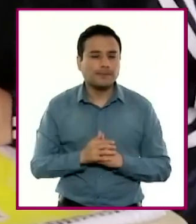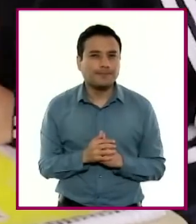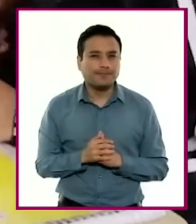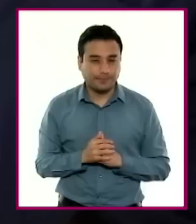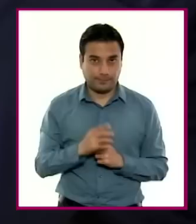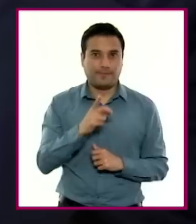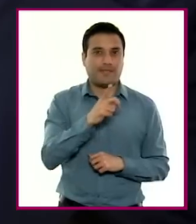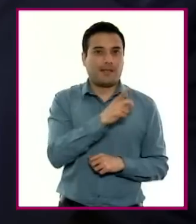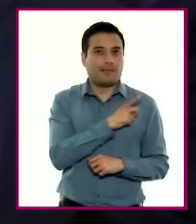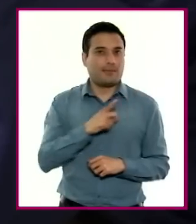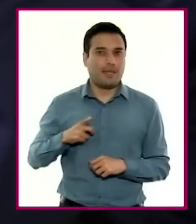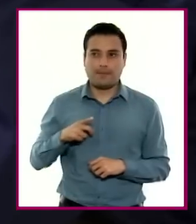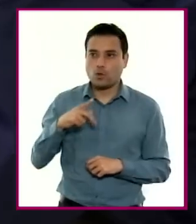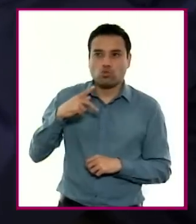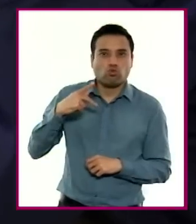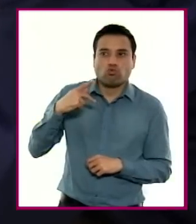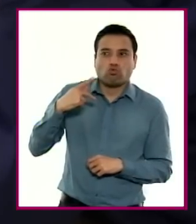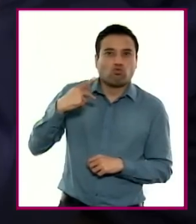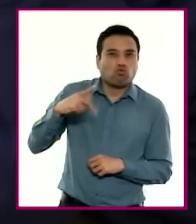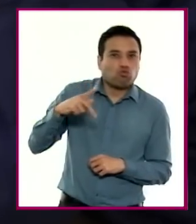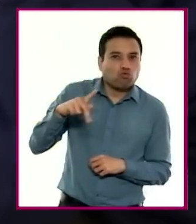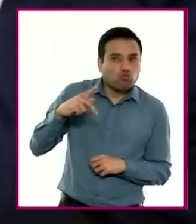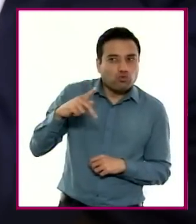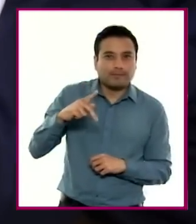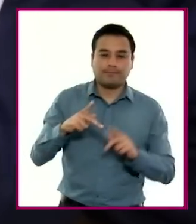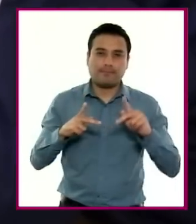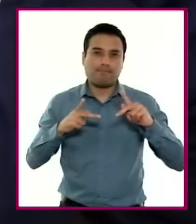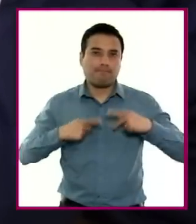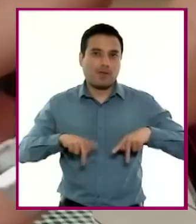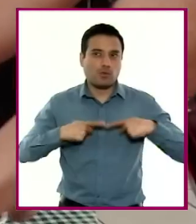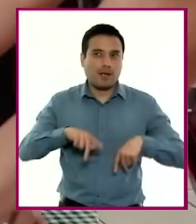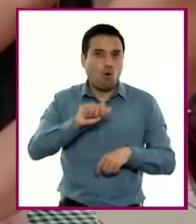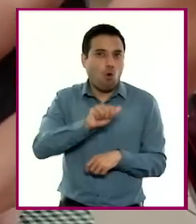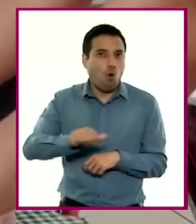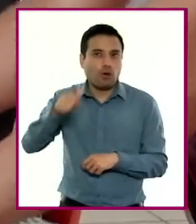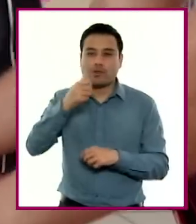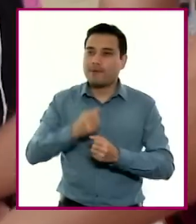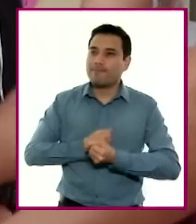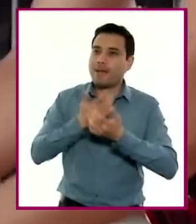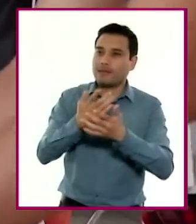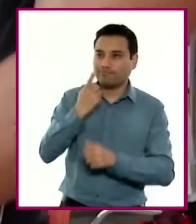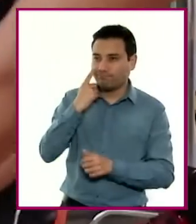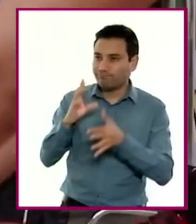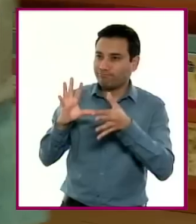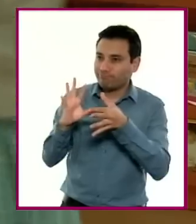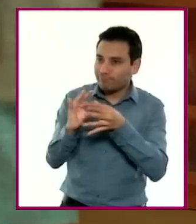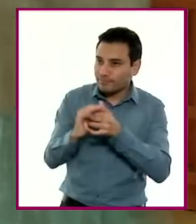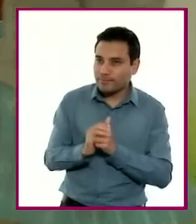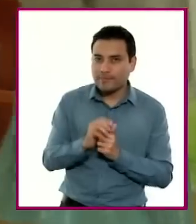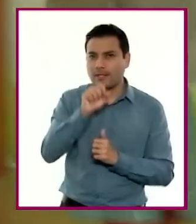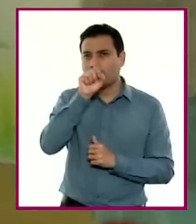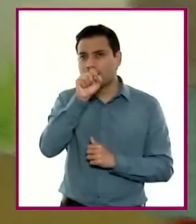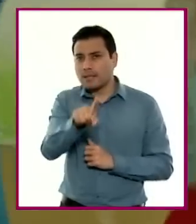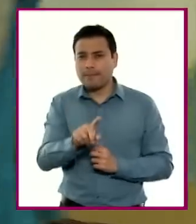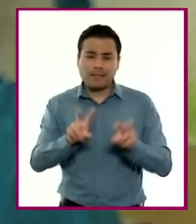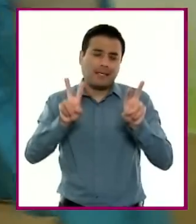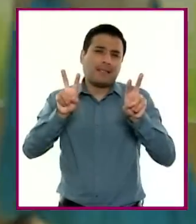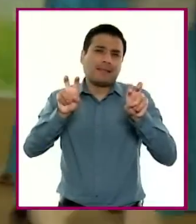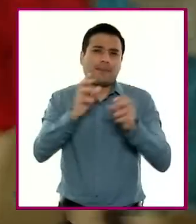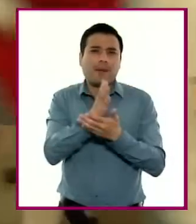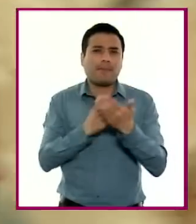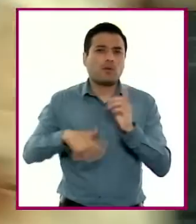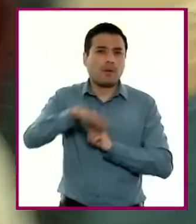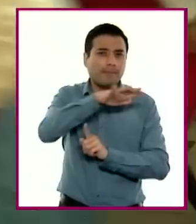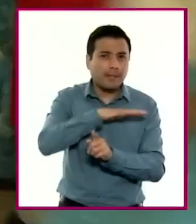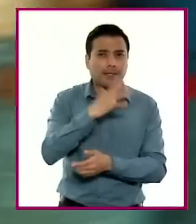lugar a que interpreten y representen sus interacciones con otras personas, con fenómenos naturales, con manifestaciones